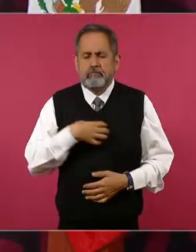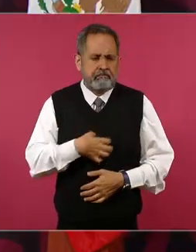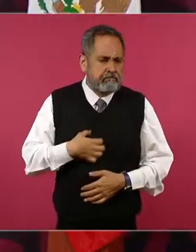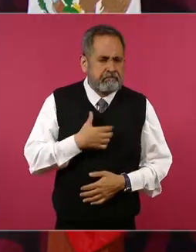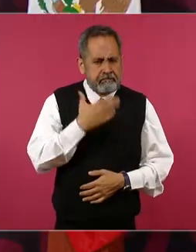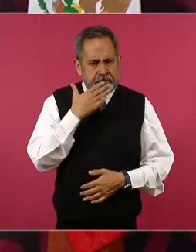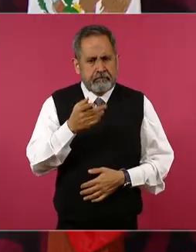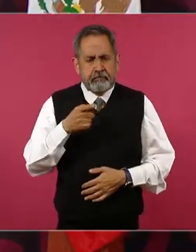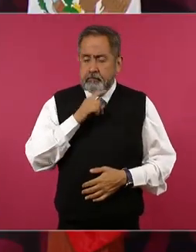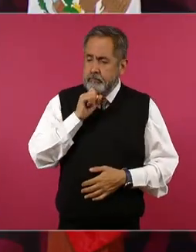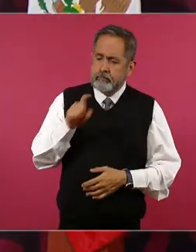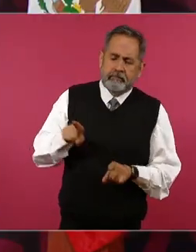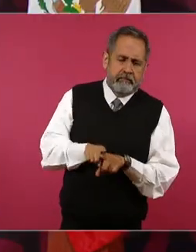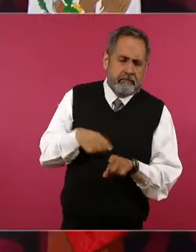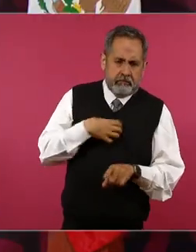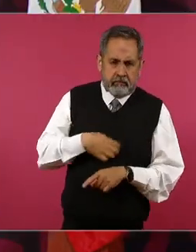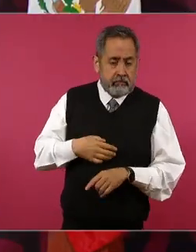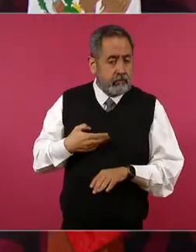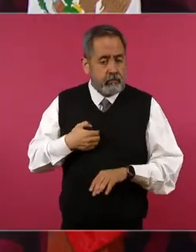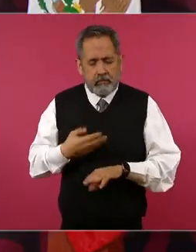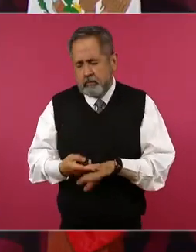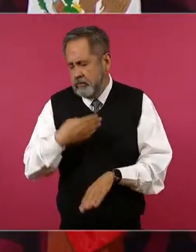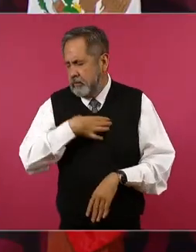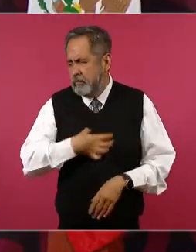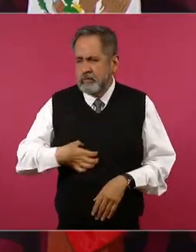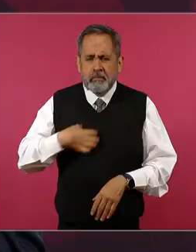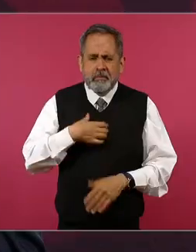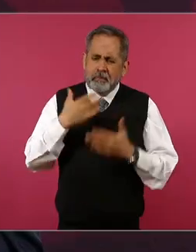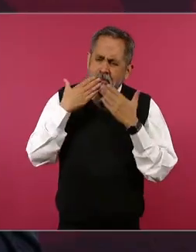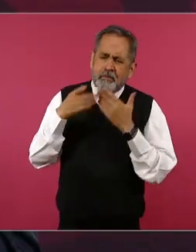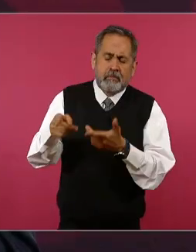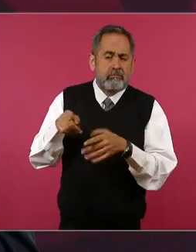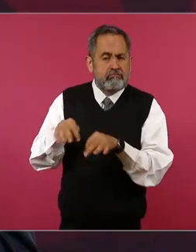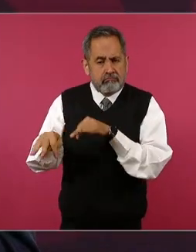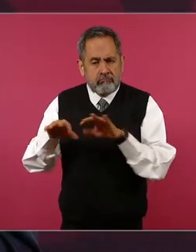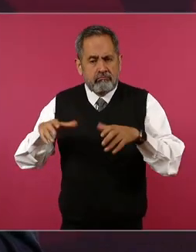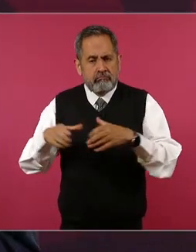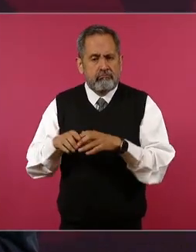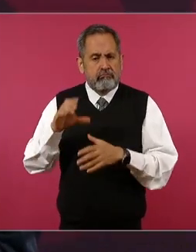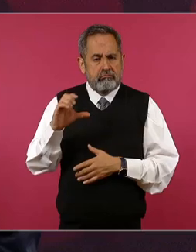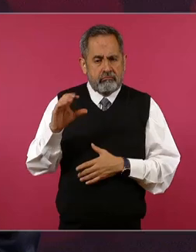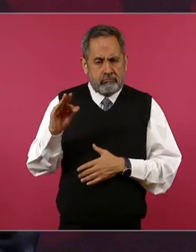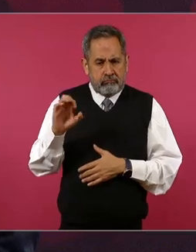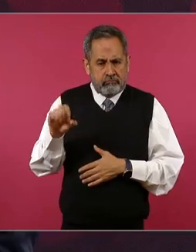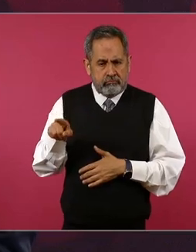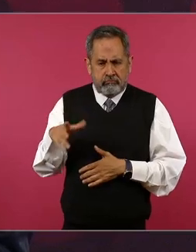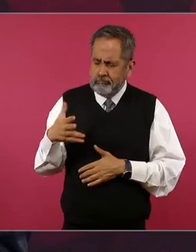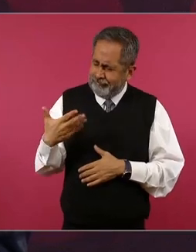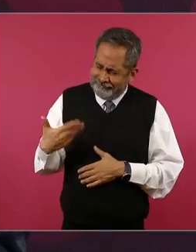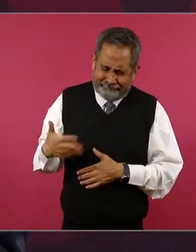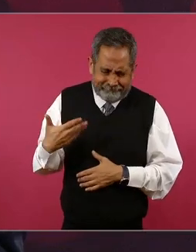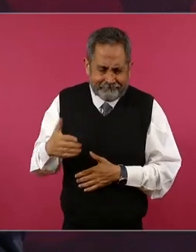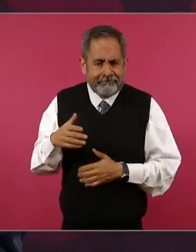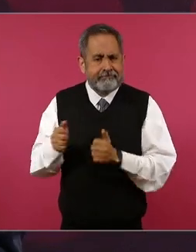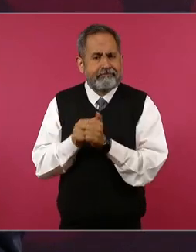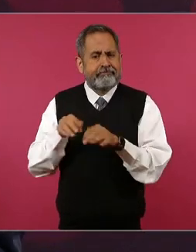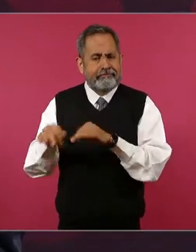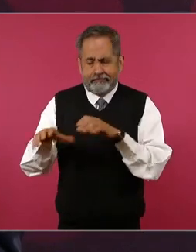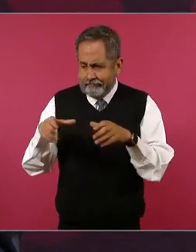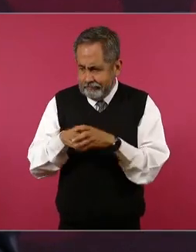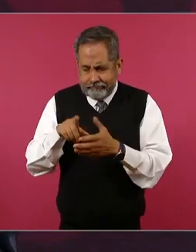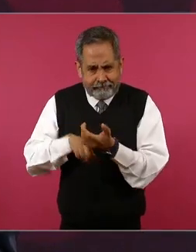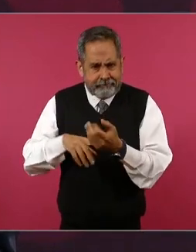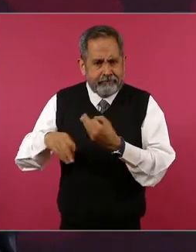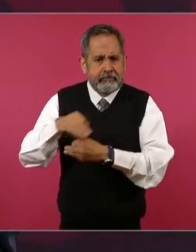y nosotros también yo estoy muy contento con los trabajadores electricistas con los trabajadores